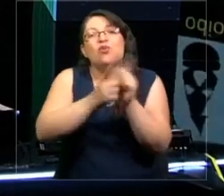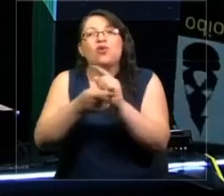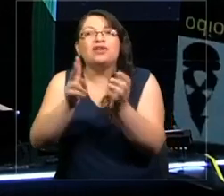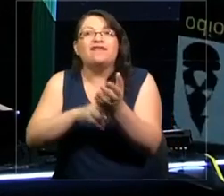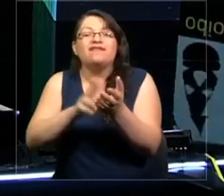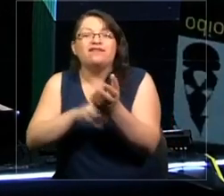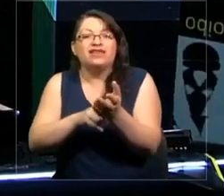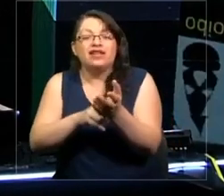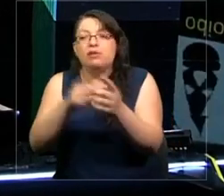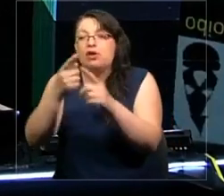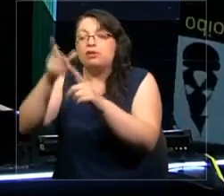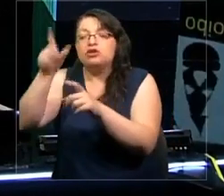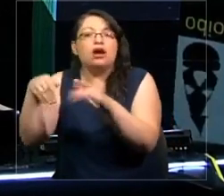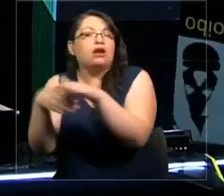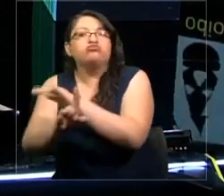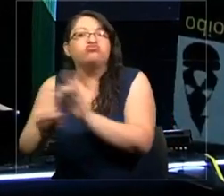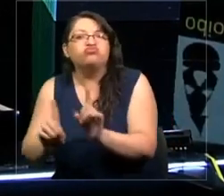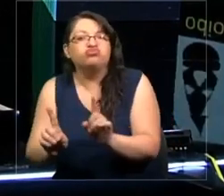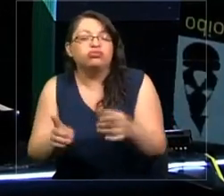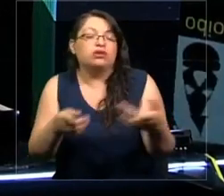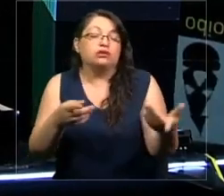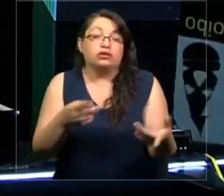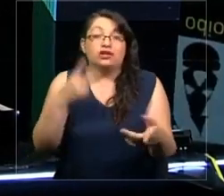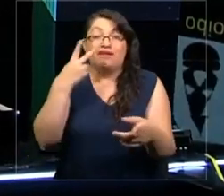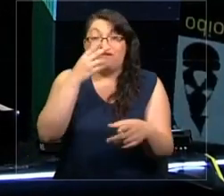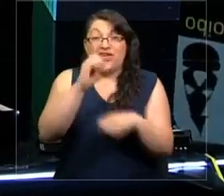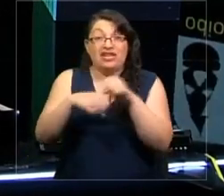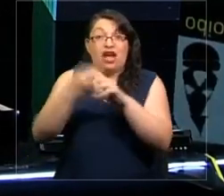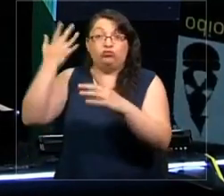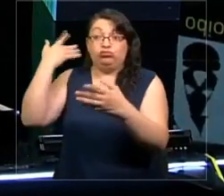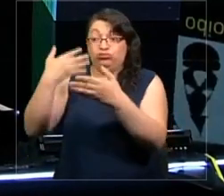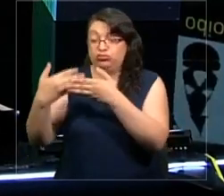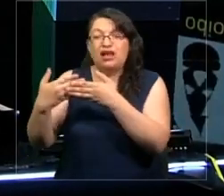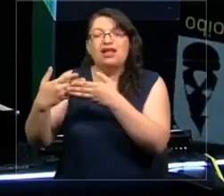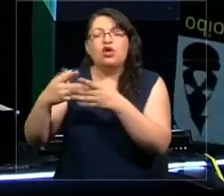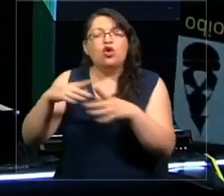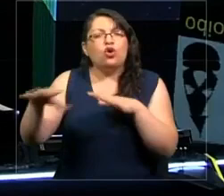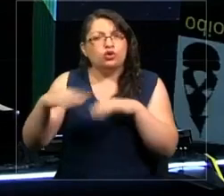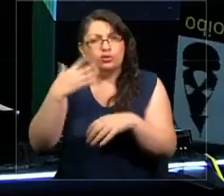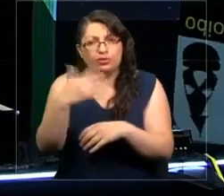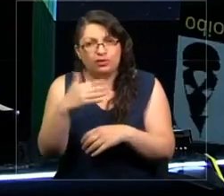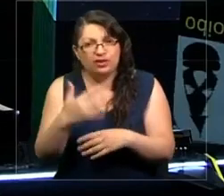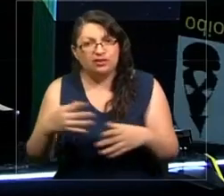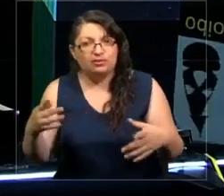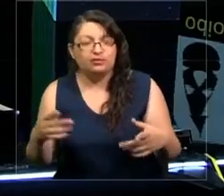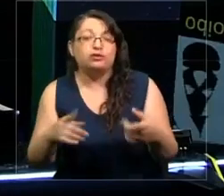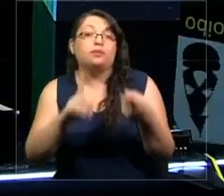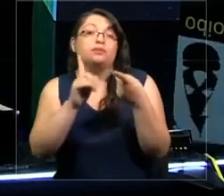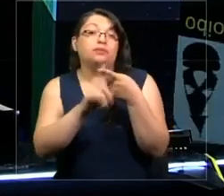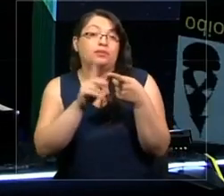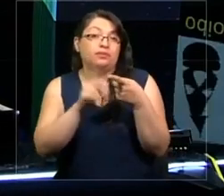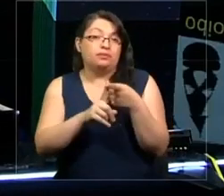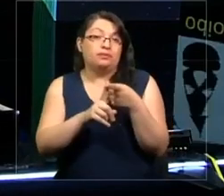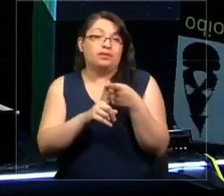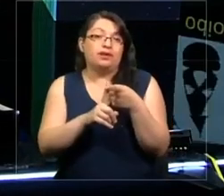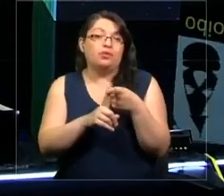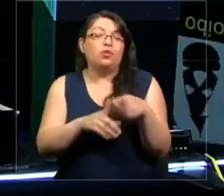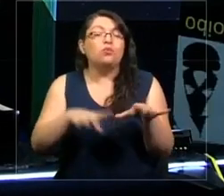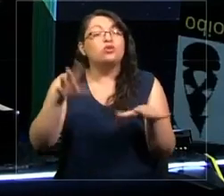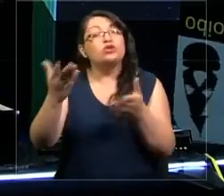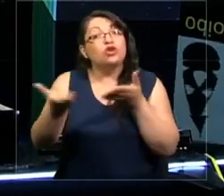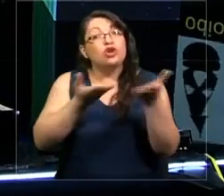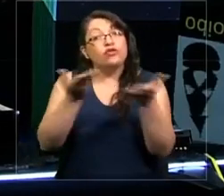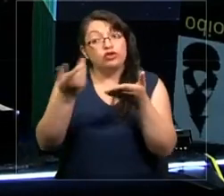acceder a estos servicios. En los últimos 20 años pasaron dos cosas muy importantes. En primer lugar, una gran cantidad de los servicios que